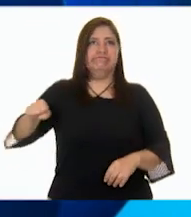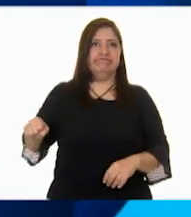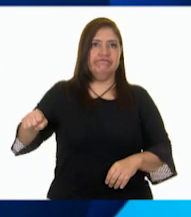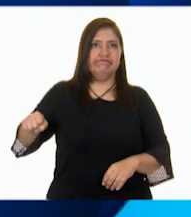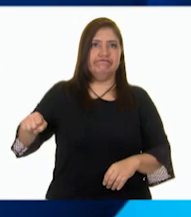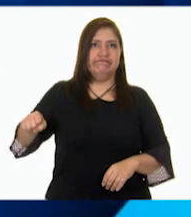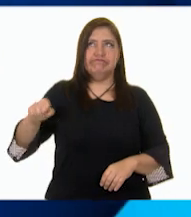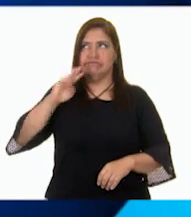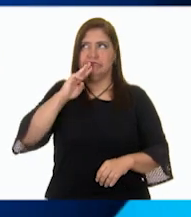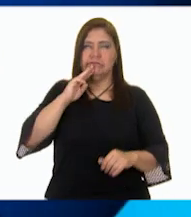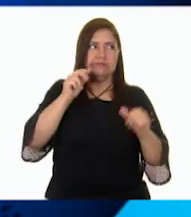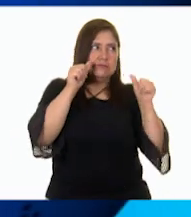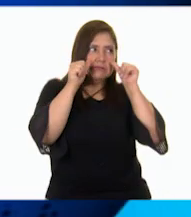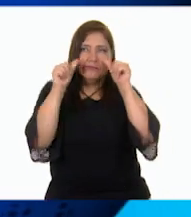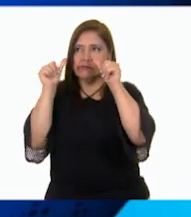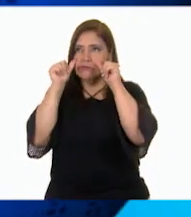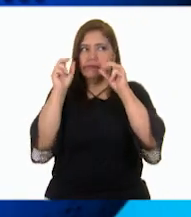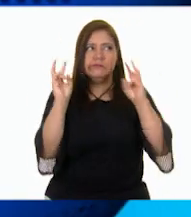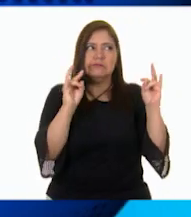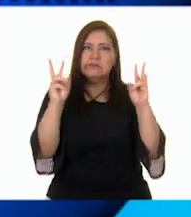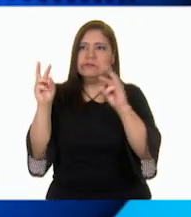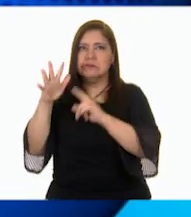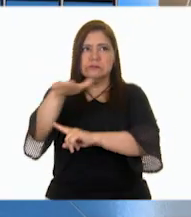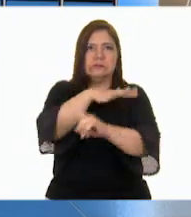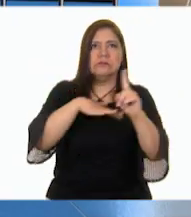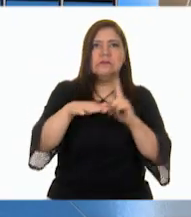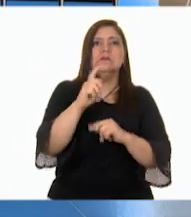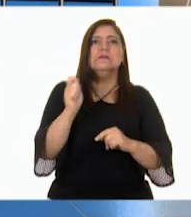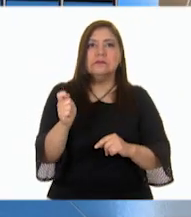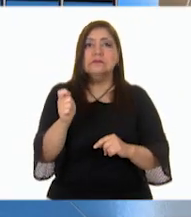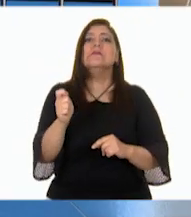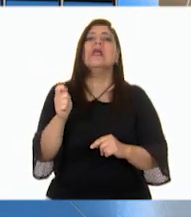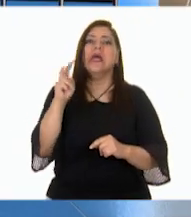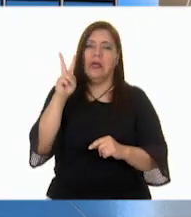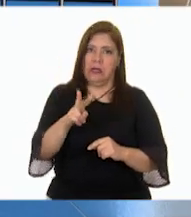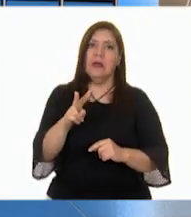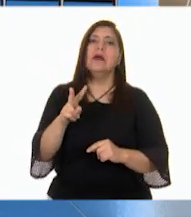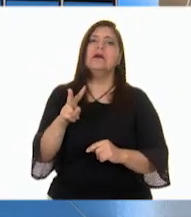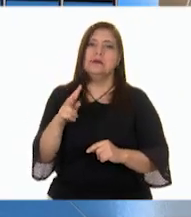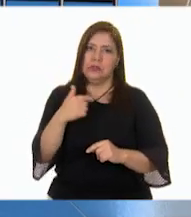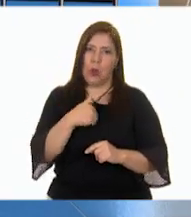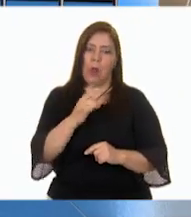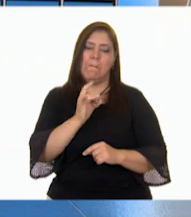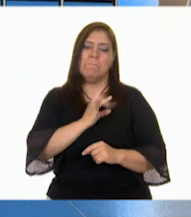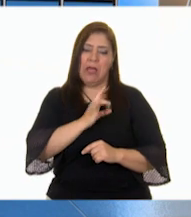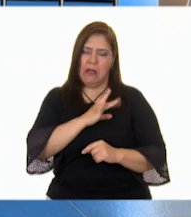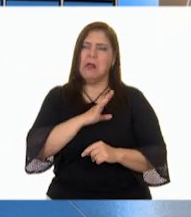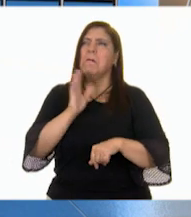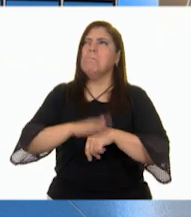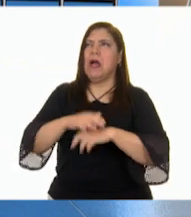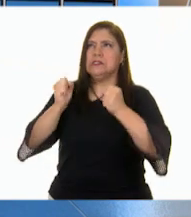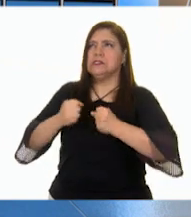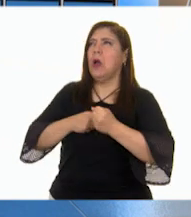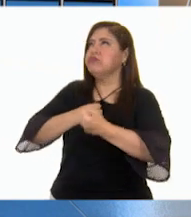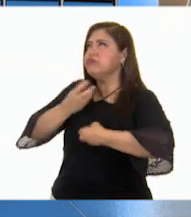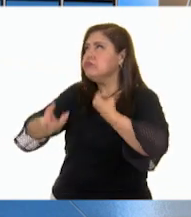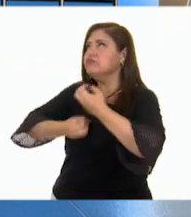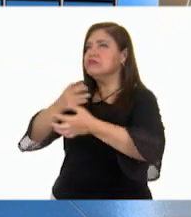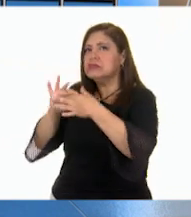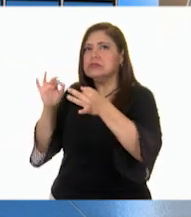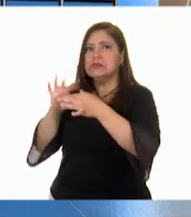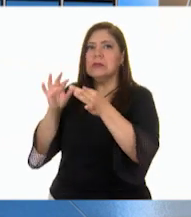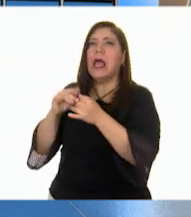Estoy mucho más atenta a lo que pasa a mi alrededor. Me gusta expresar mis miedos con mi familia porque pueden